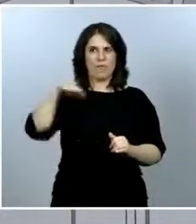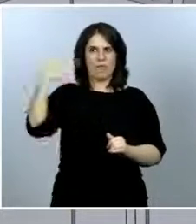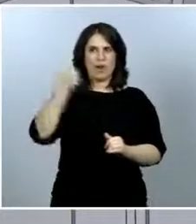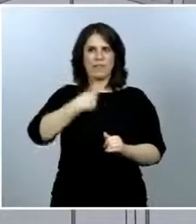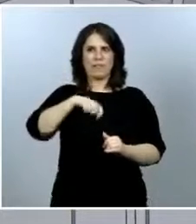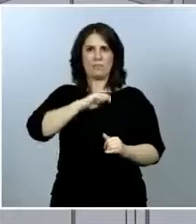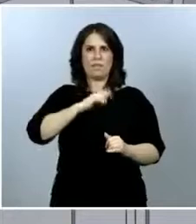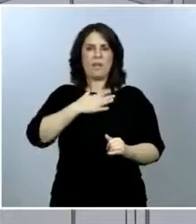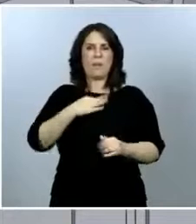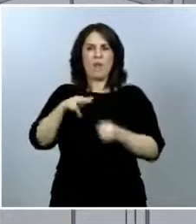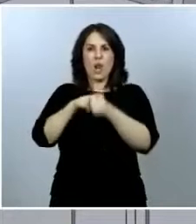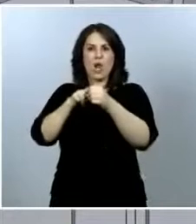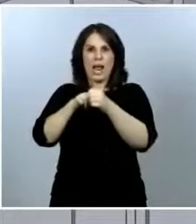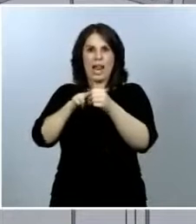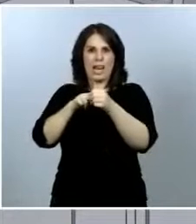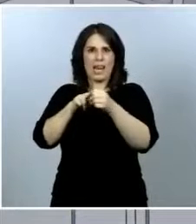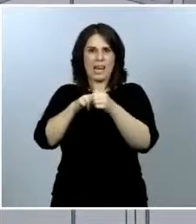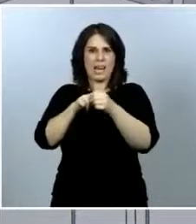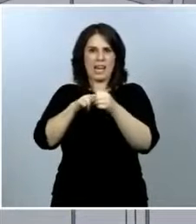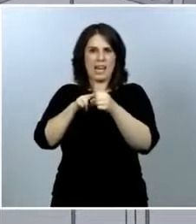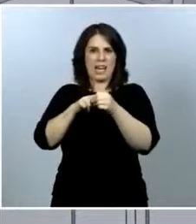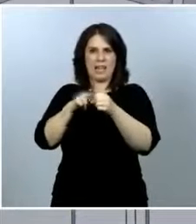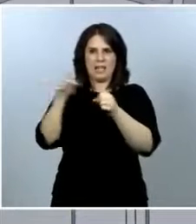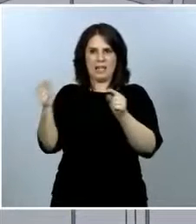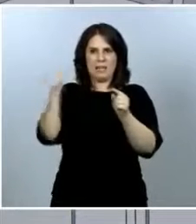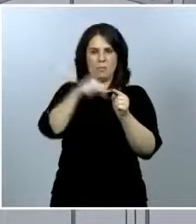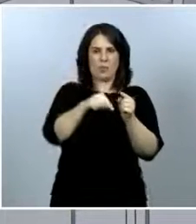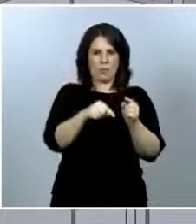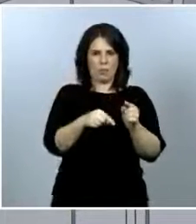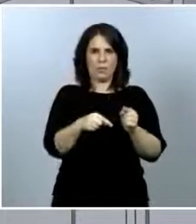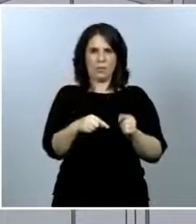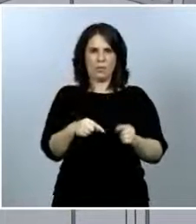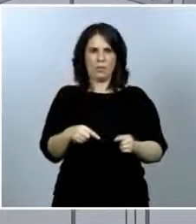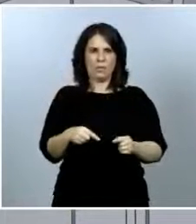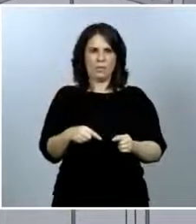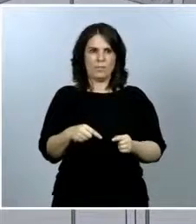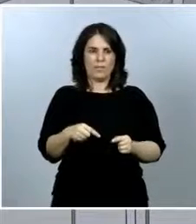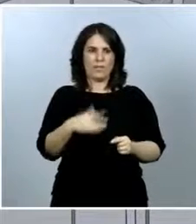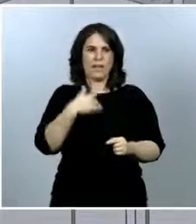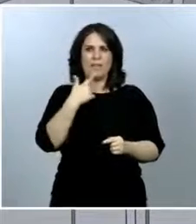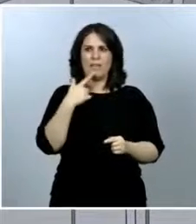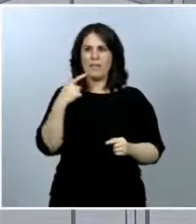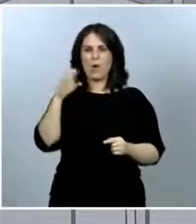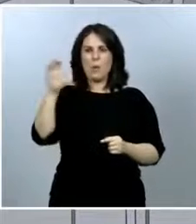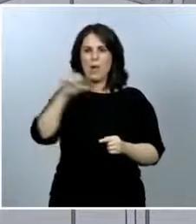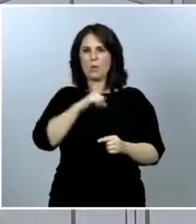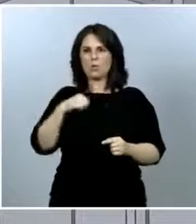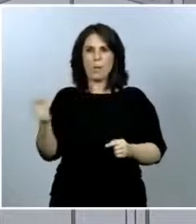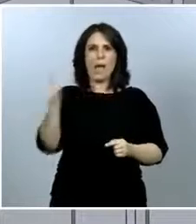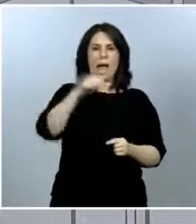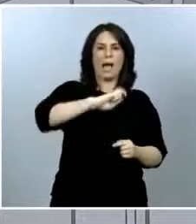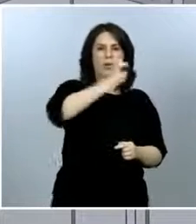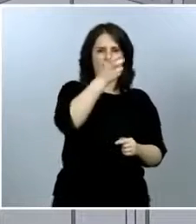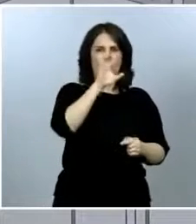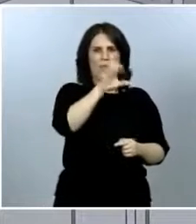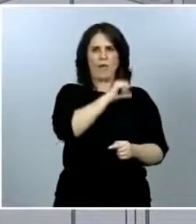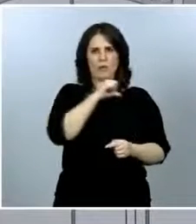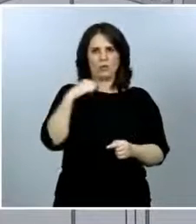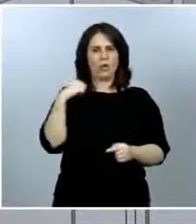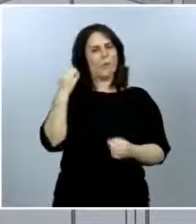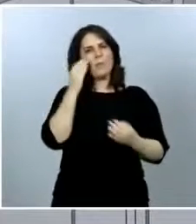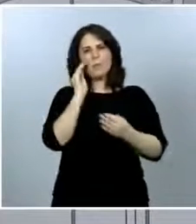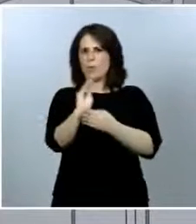local. Tenemos que tener todavía mucho cuidado, no hay que tener un miedo excesivo, tenemos que ser muy prudentes, eso sí,